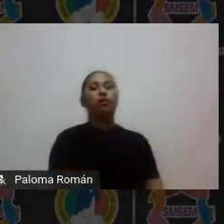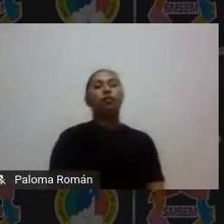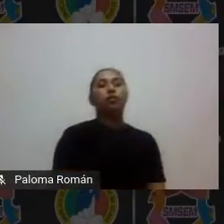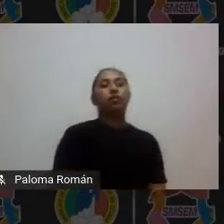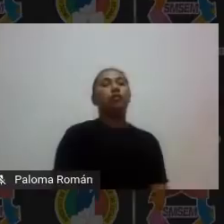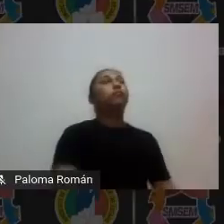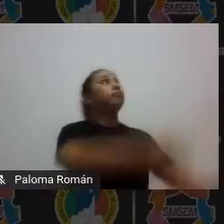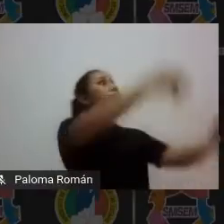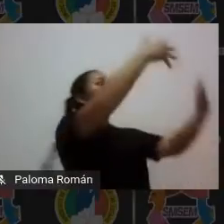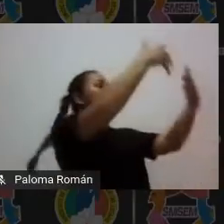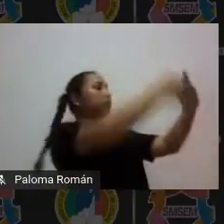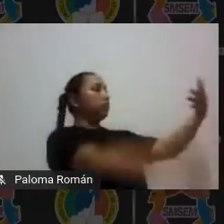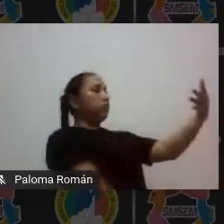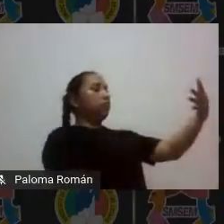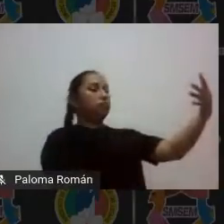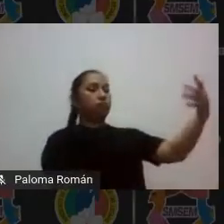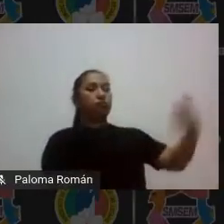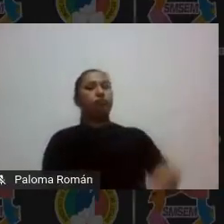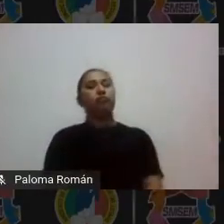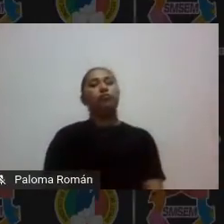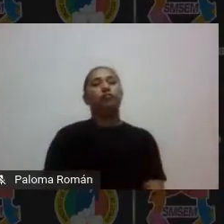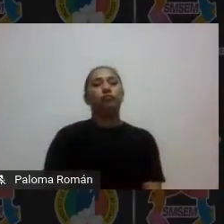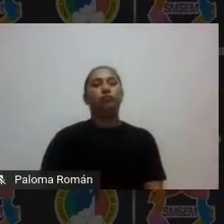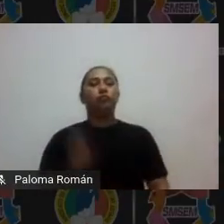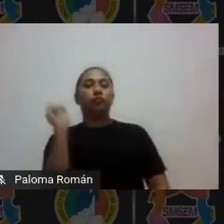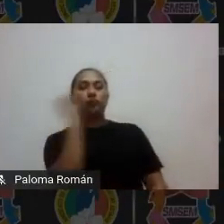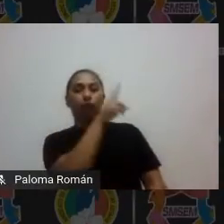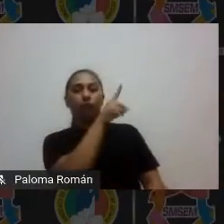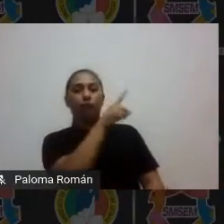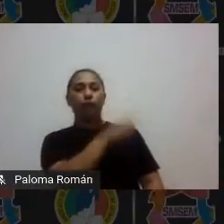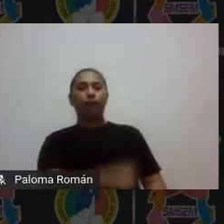estimativa como ésta como ésta